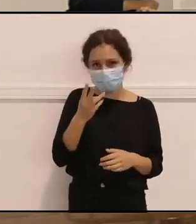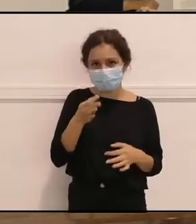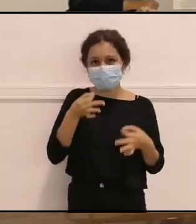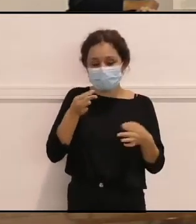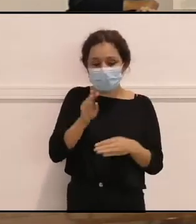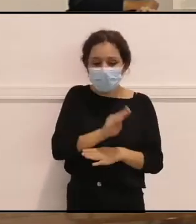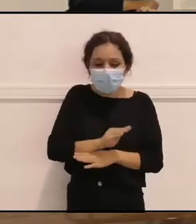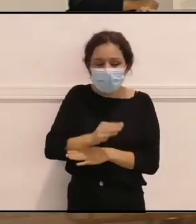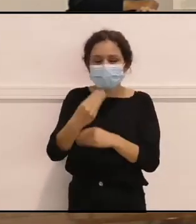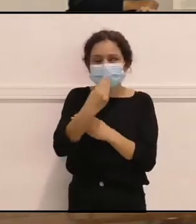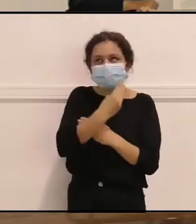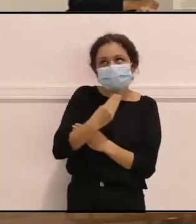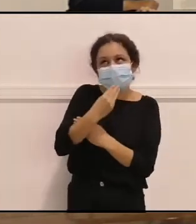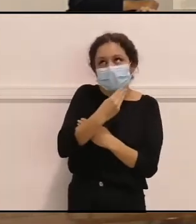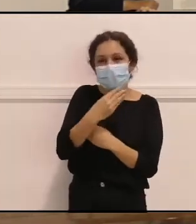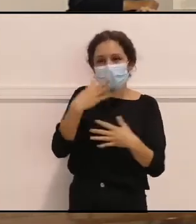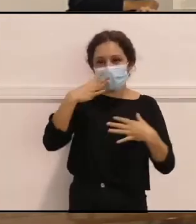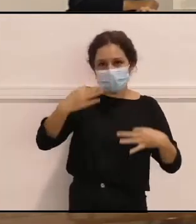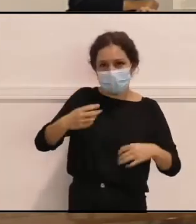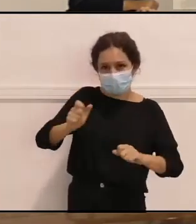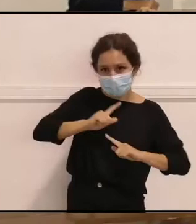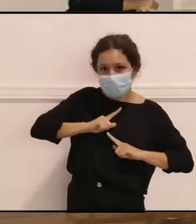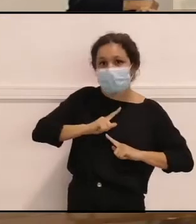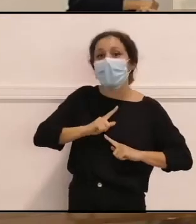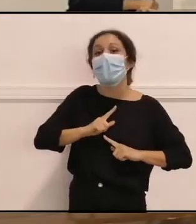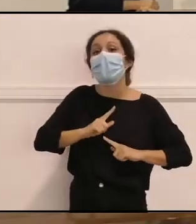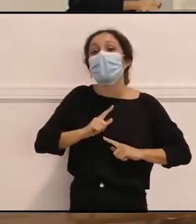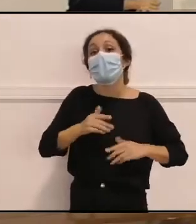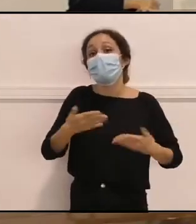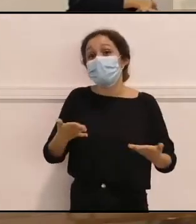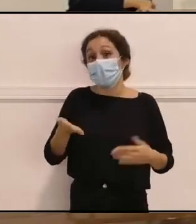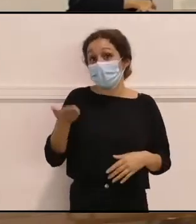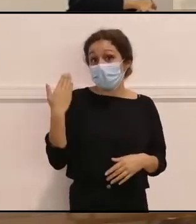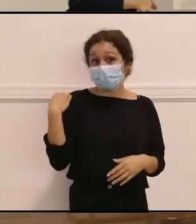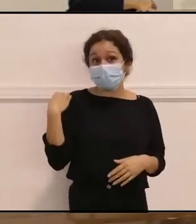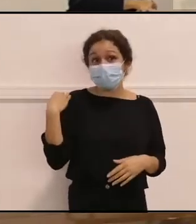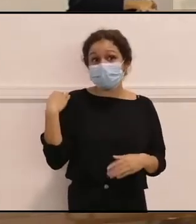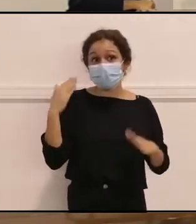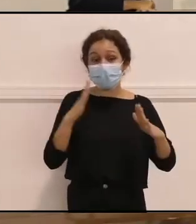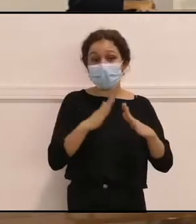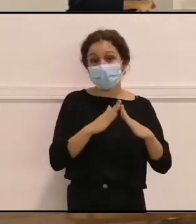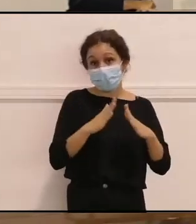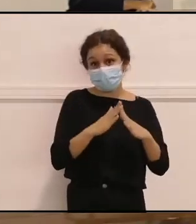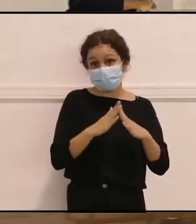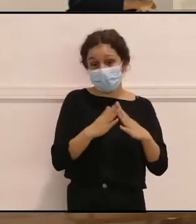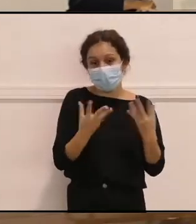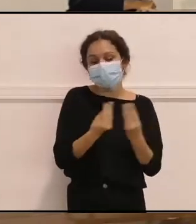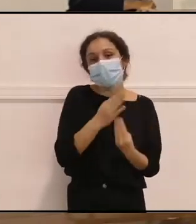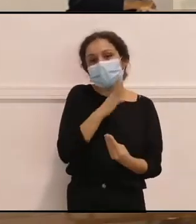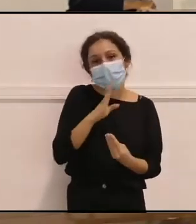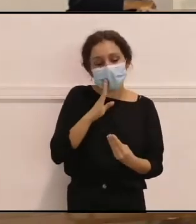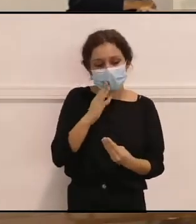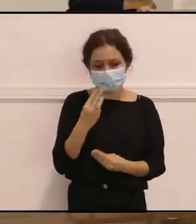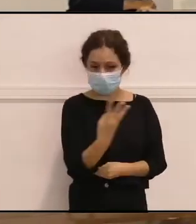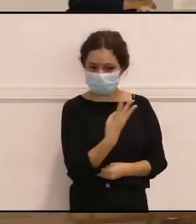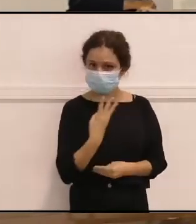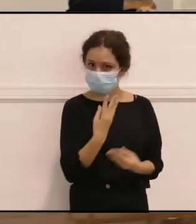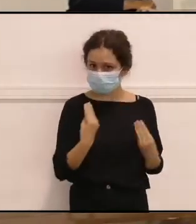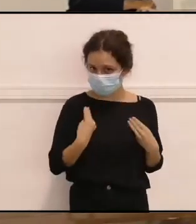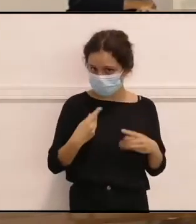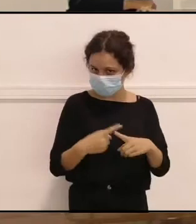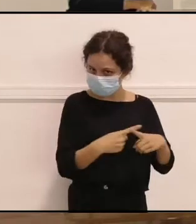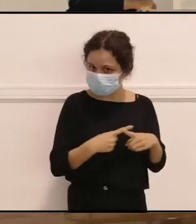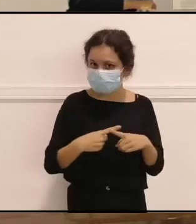sentido segura con ella y vivía antes ahí con mi madre y después nos fuimos y eso.